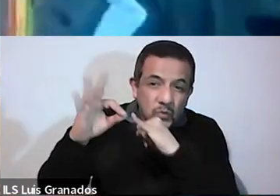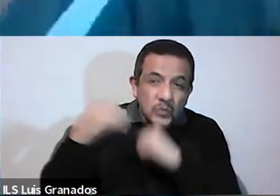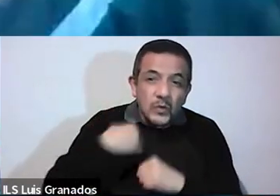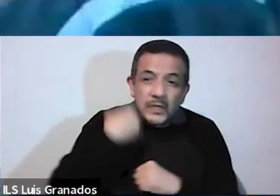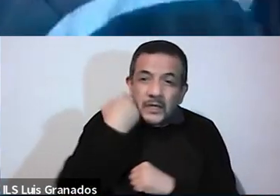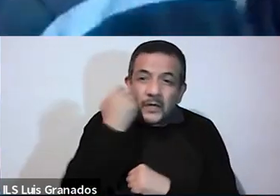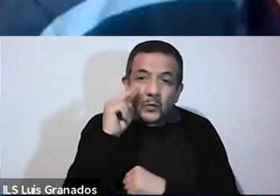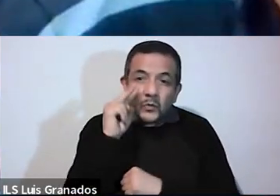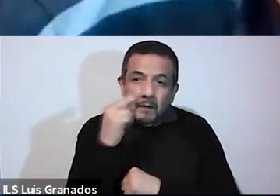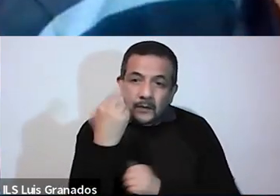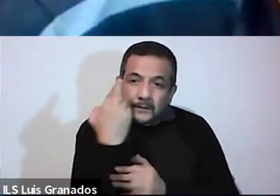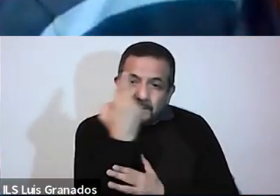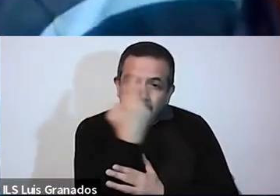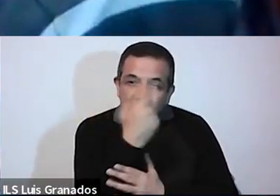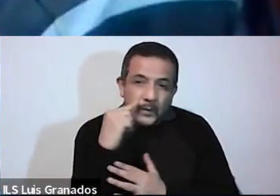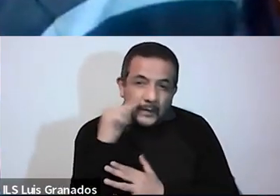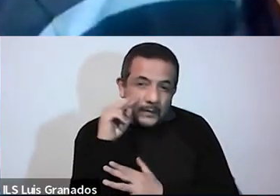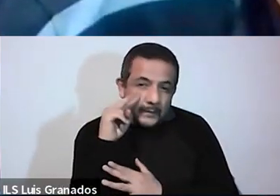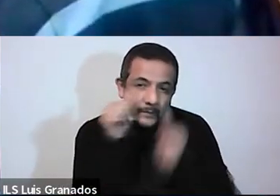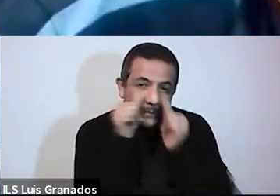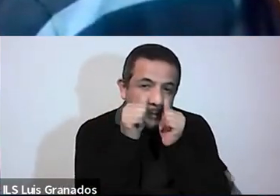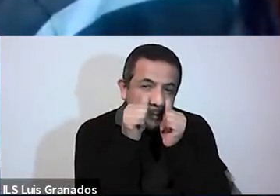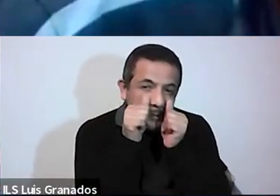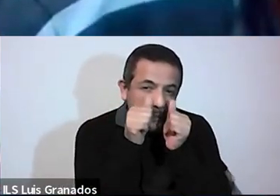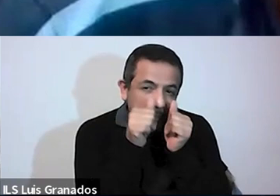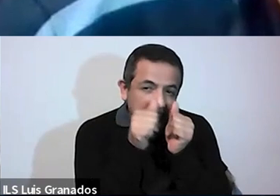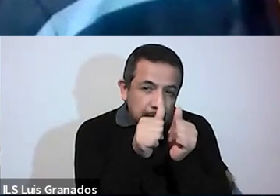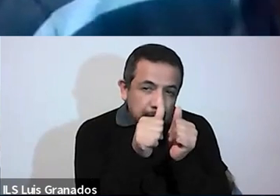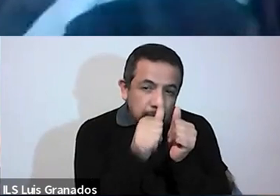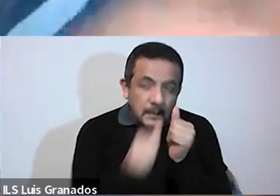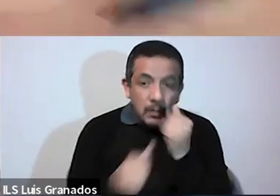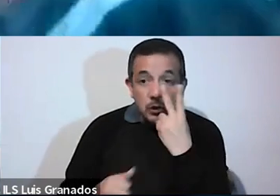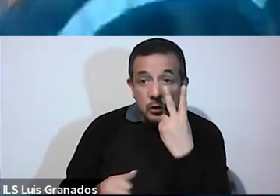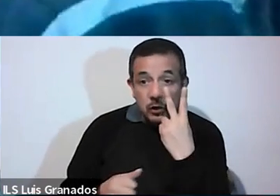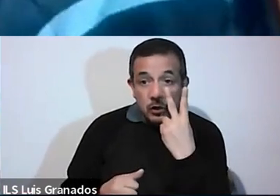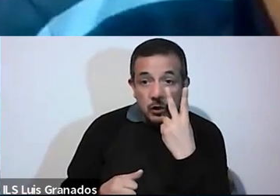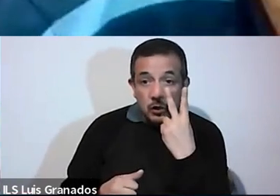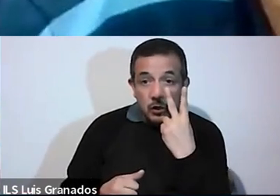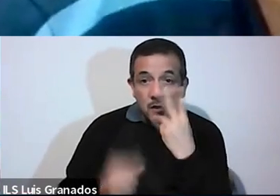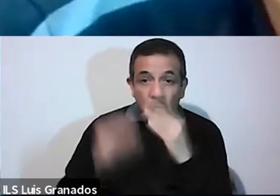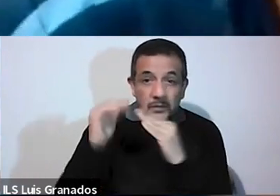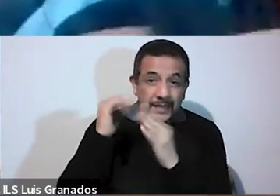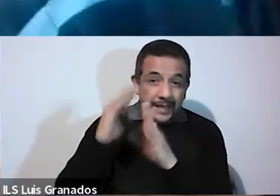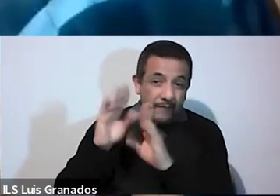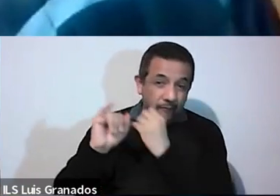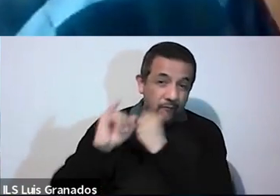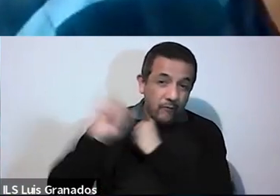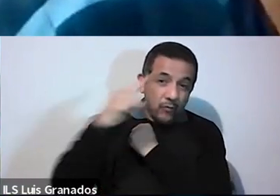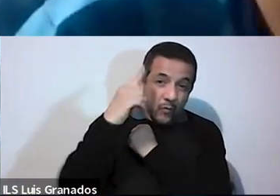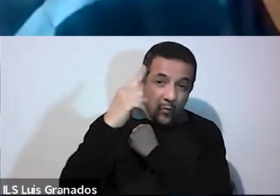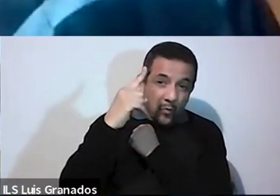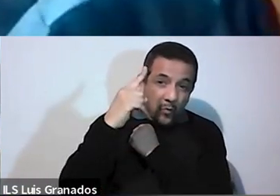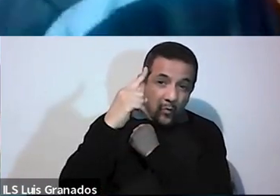se fijen mirando esta imagen en dos personajes en específico que están de fondo. Un señor que está al